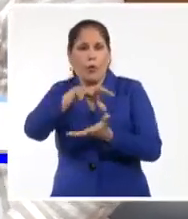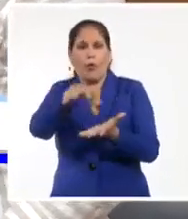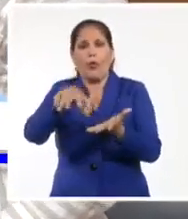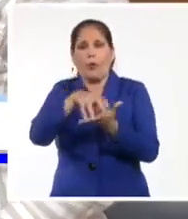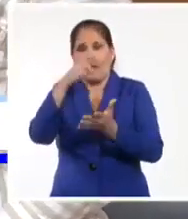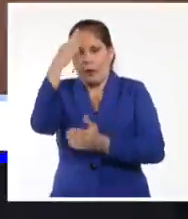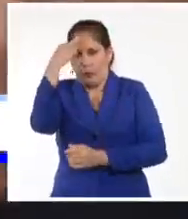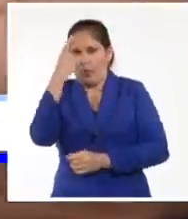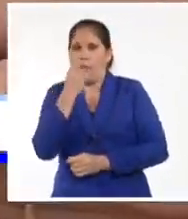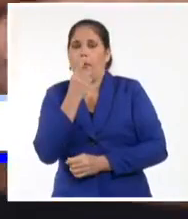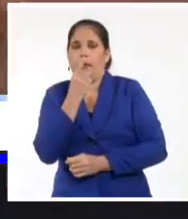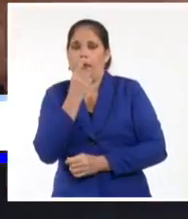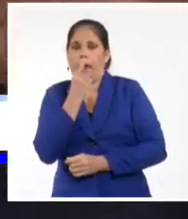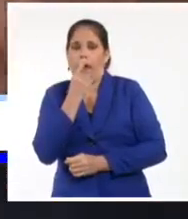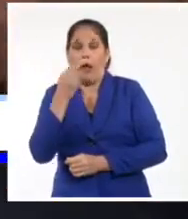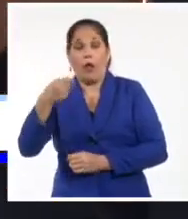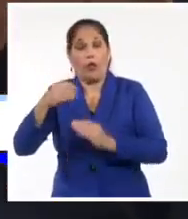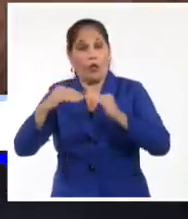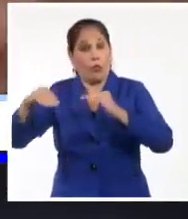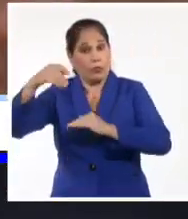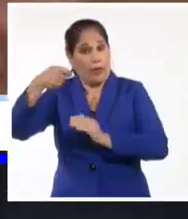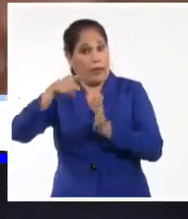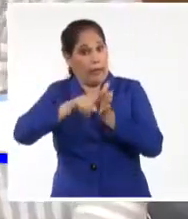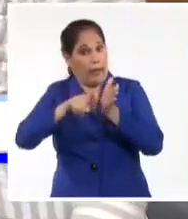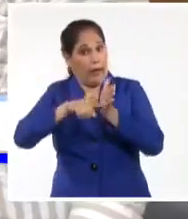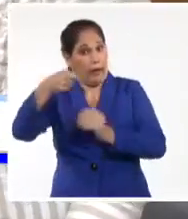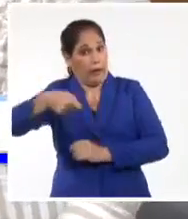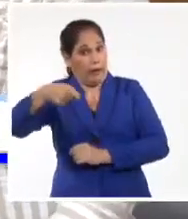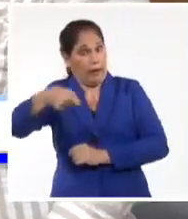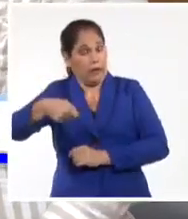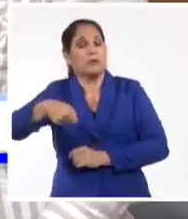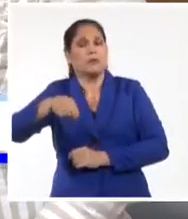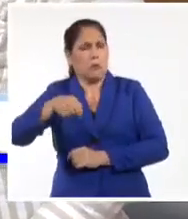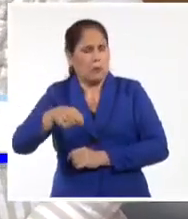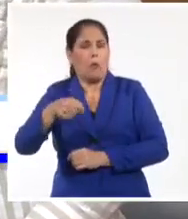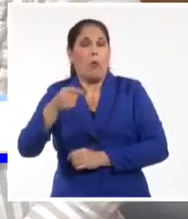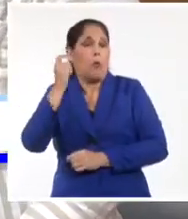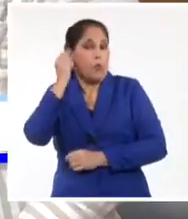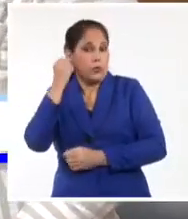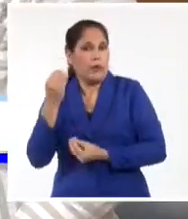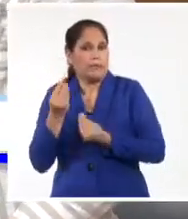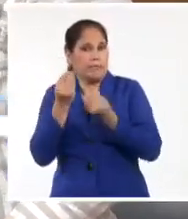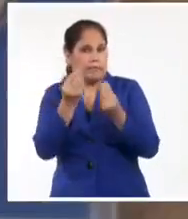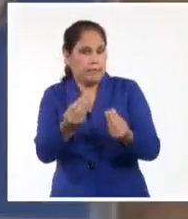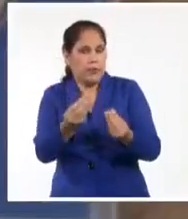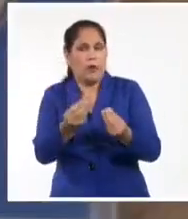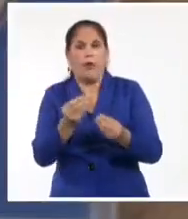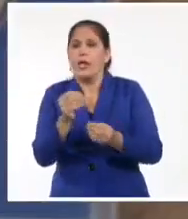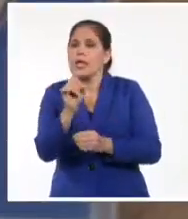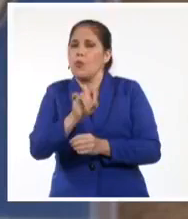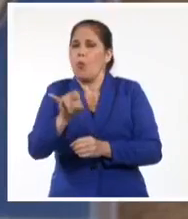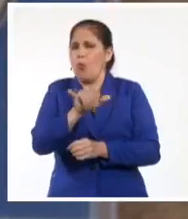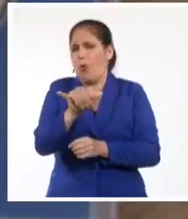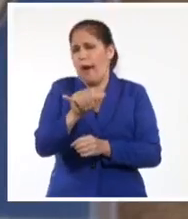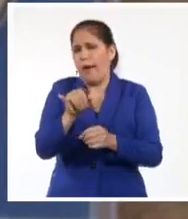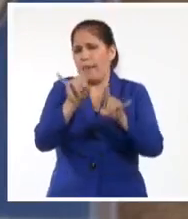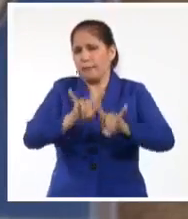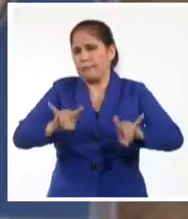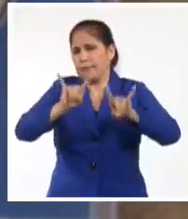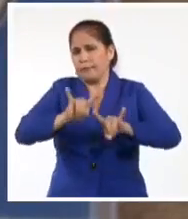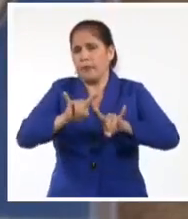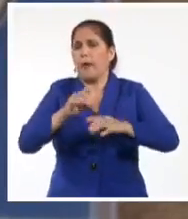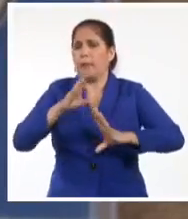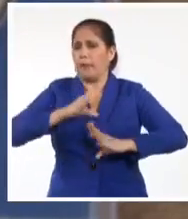Dominicana, doctor en Derecho Franklin García Fermín, de manos de Milda Díaz Masip, rectora de la Casa de Altos Estudios